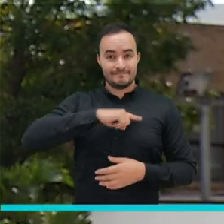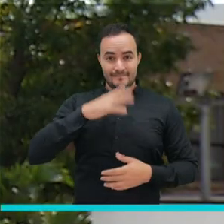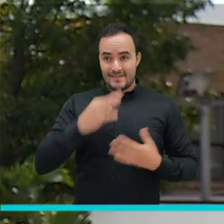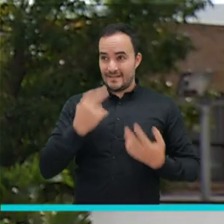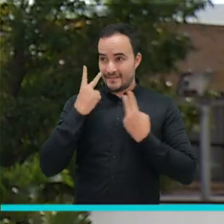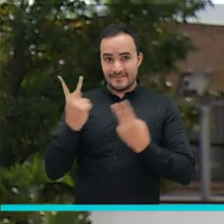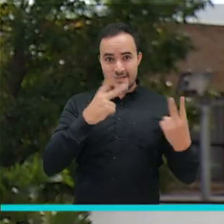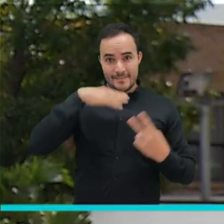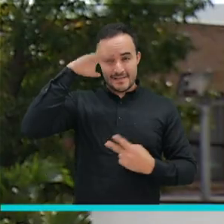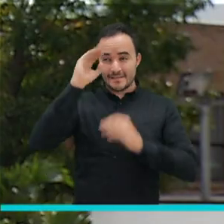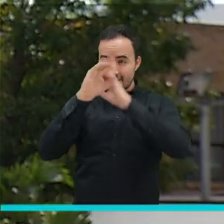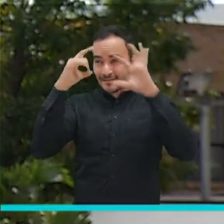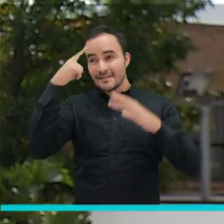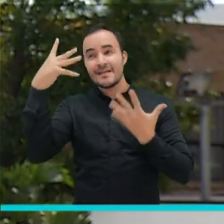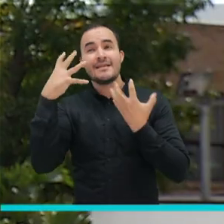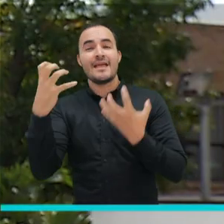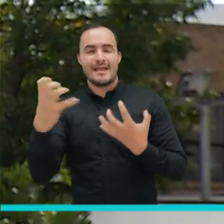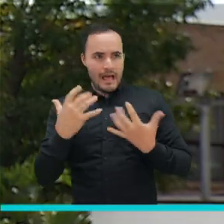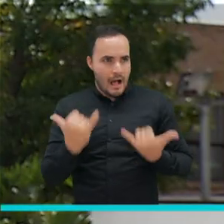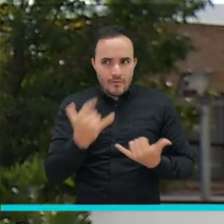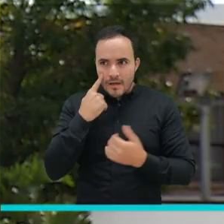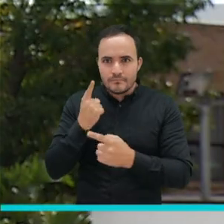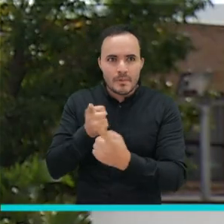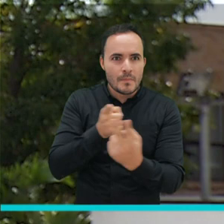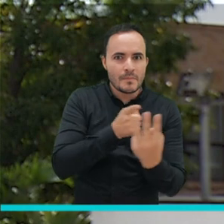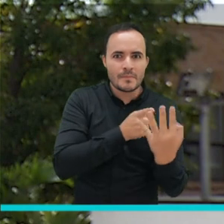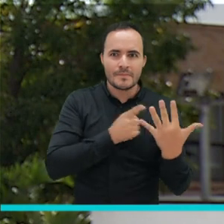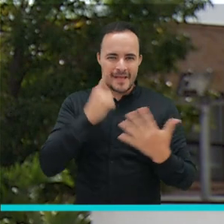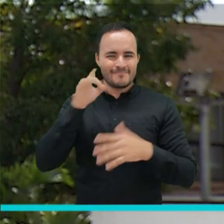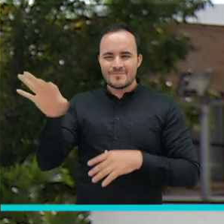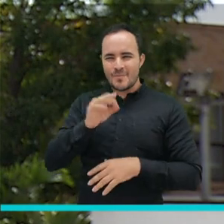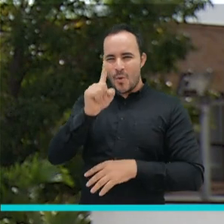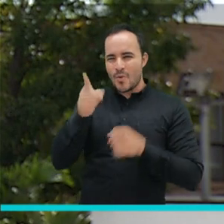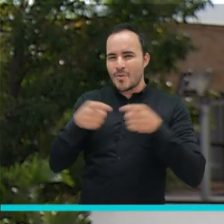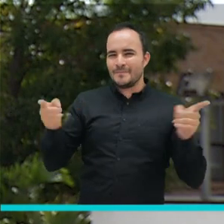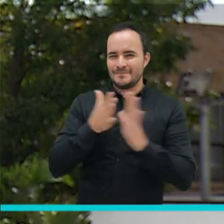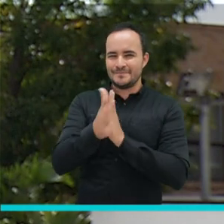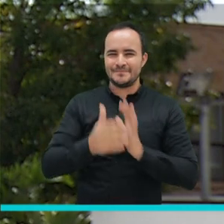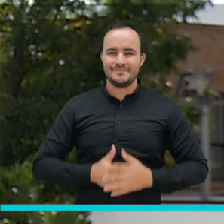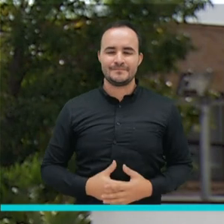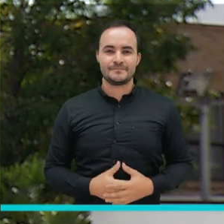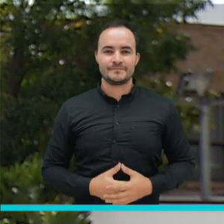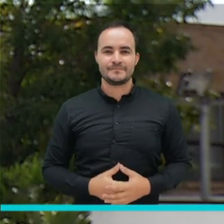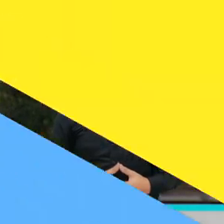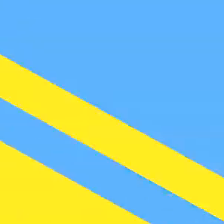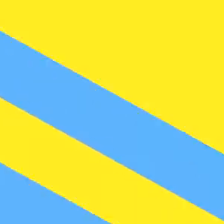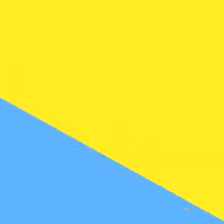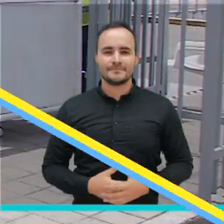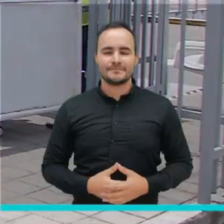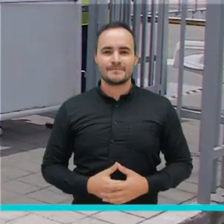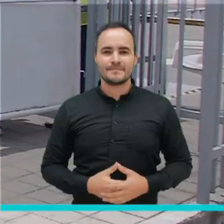Nuestra Medellín Futuro está llena de personajes, historias y noticias, te invitamos a conocer una de ellas.